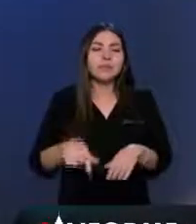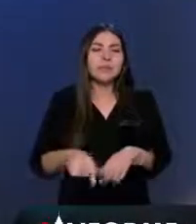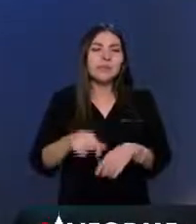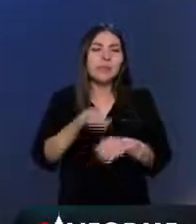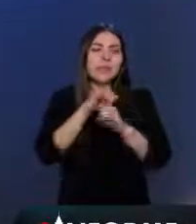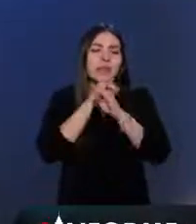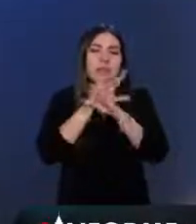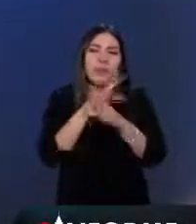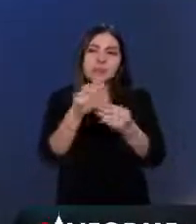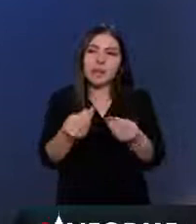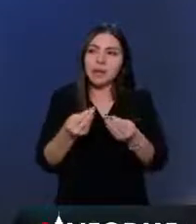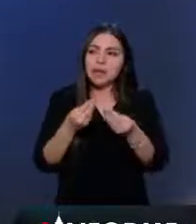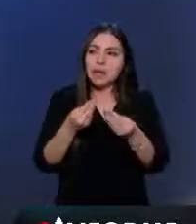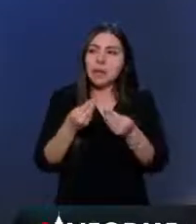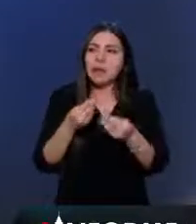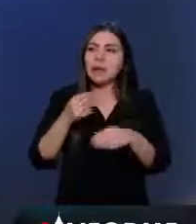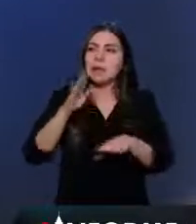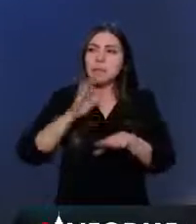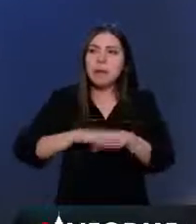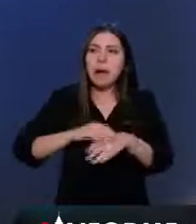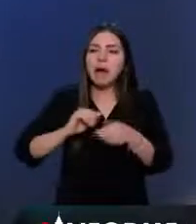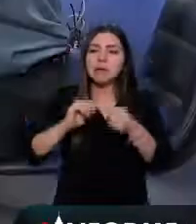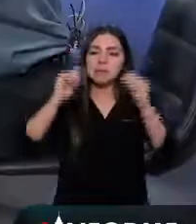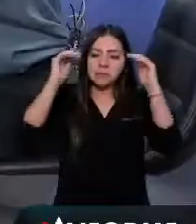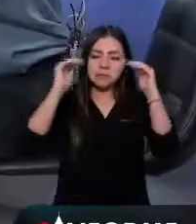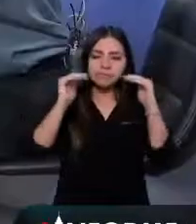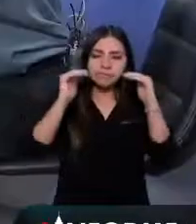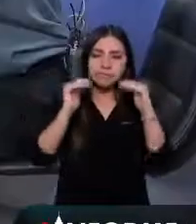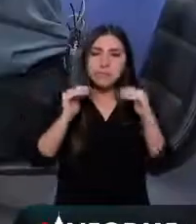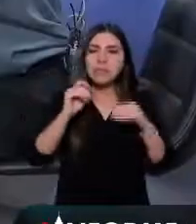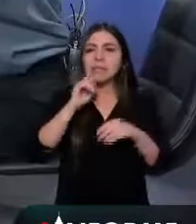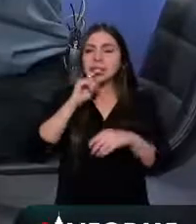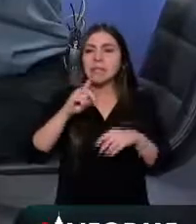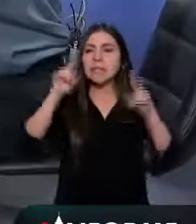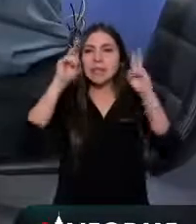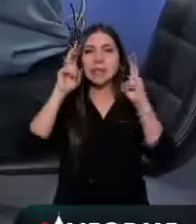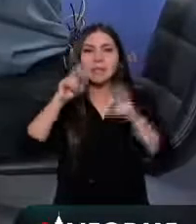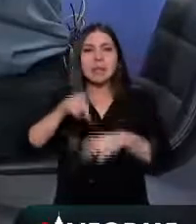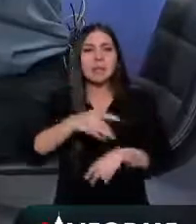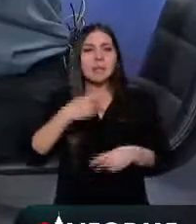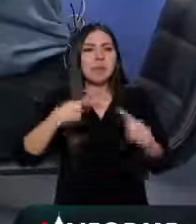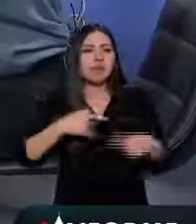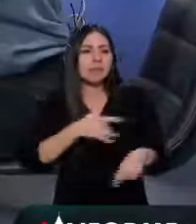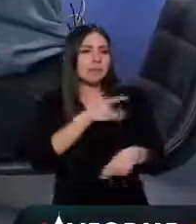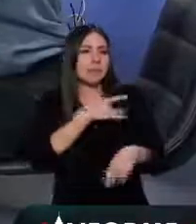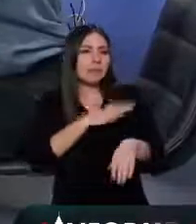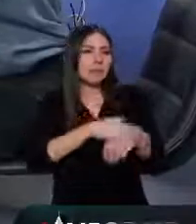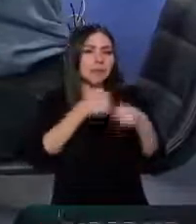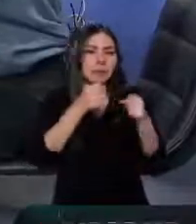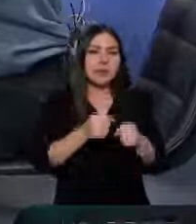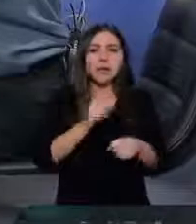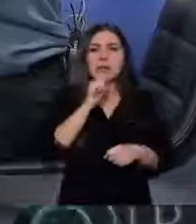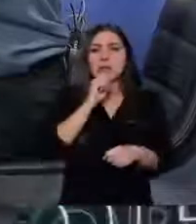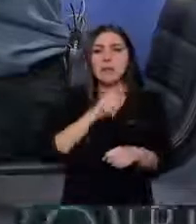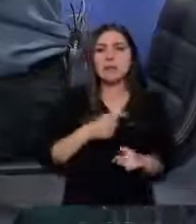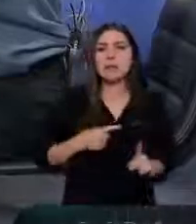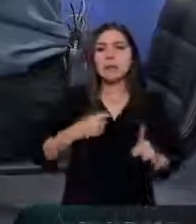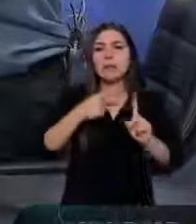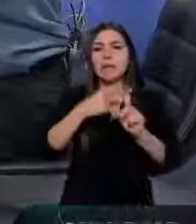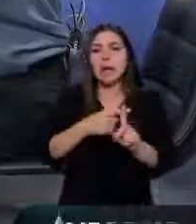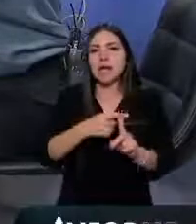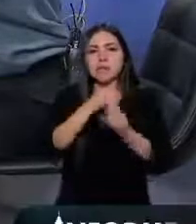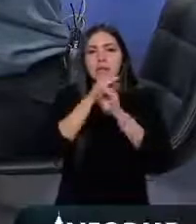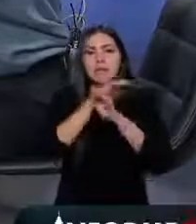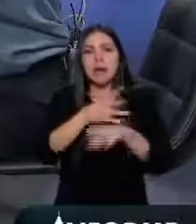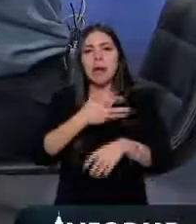mejora de percepción de seguridad, también los hay en materia de agregación de fortalecimiento de la fuerza que se